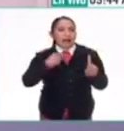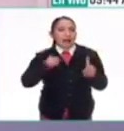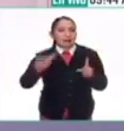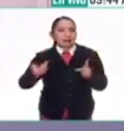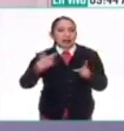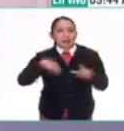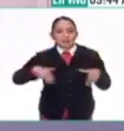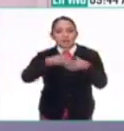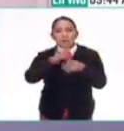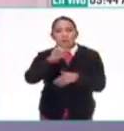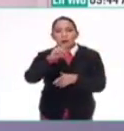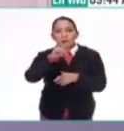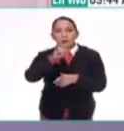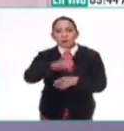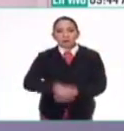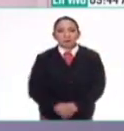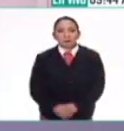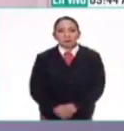Popocatépetl. No se lo pierdan.